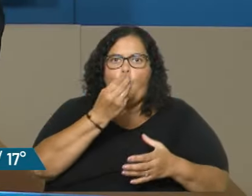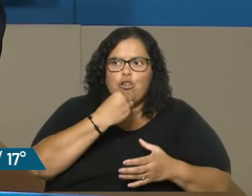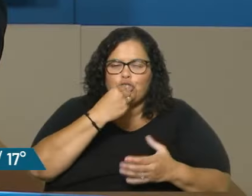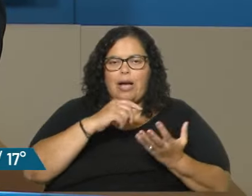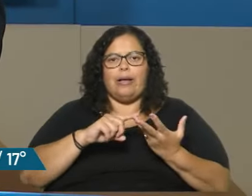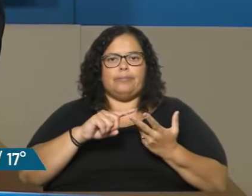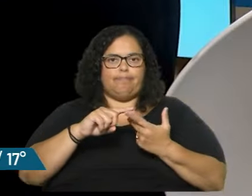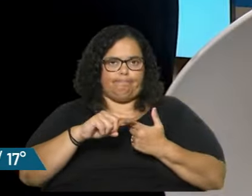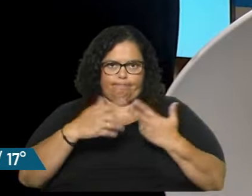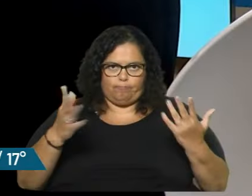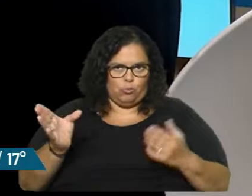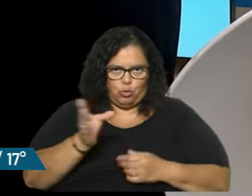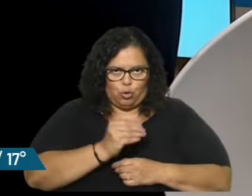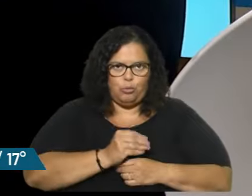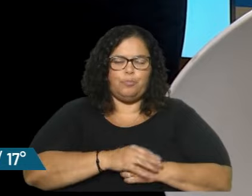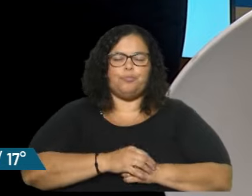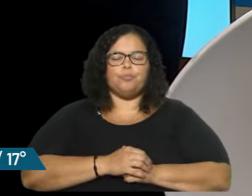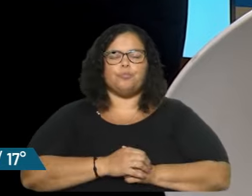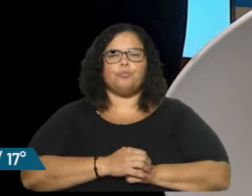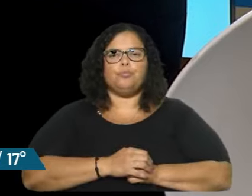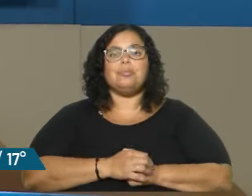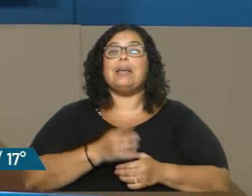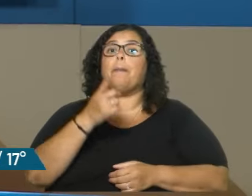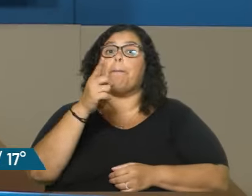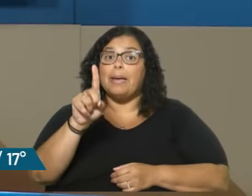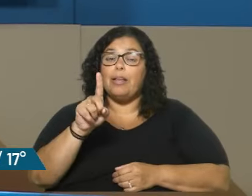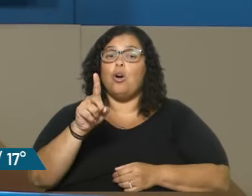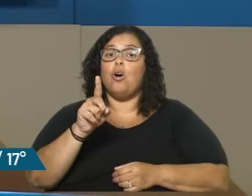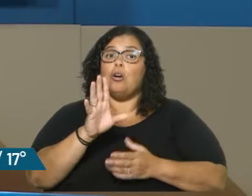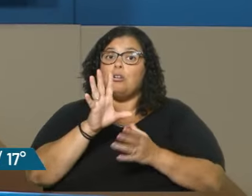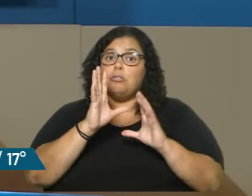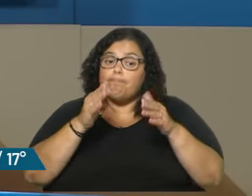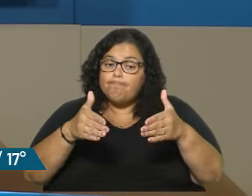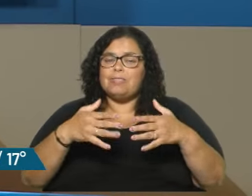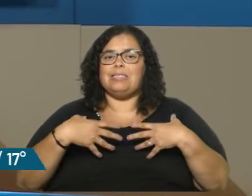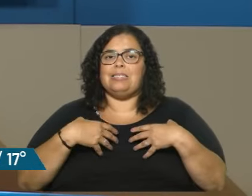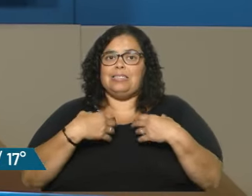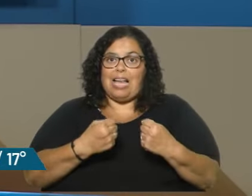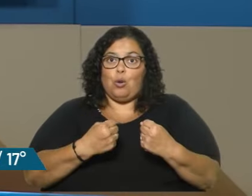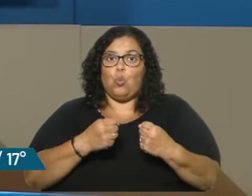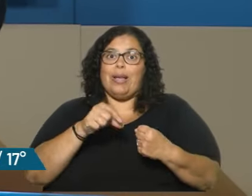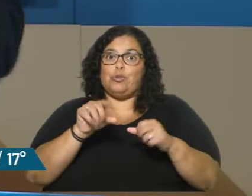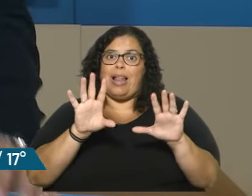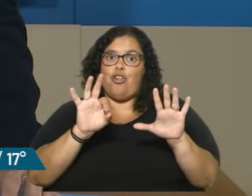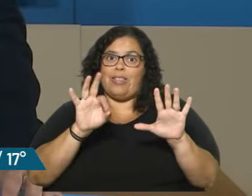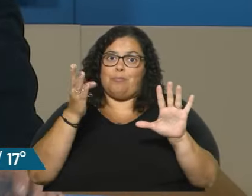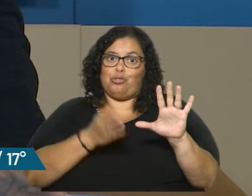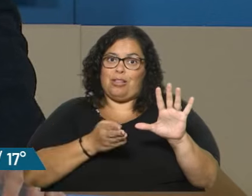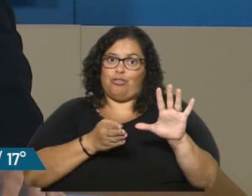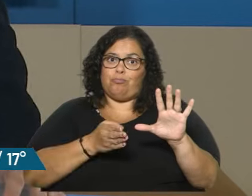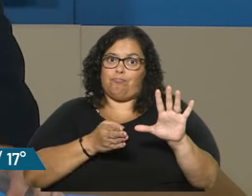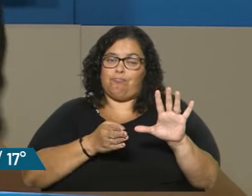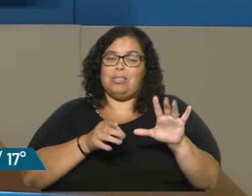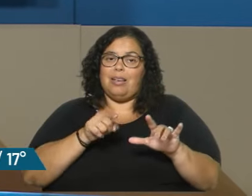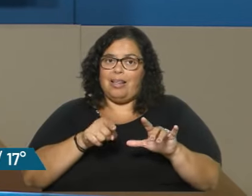Correcto. Eso fue lo que costó el COVID al país, digamos. Pero la parte sanitaria... Seguramente era lo más caro. Sí, seguramente lo más caro. Era